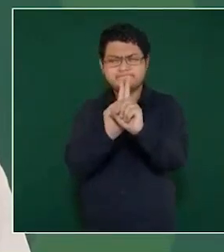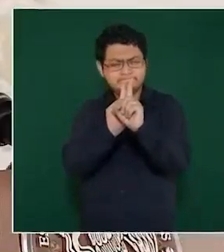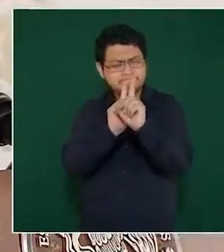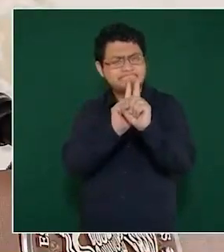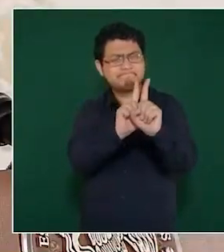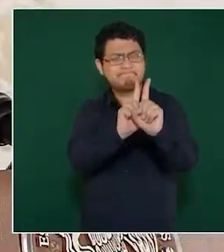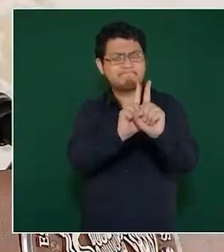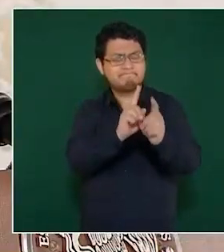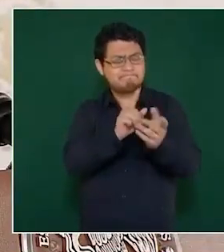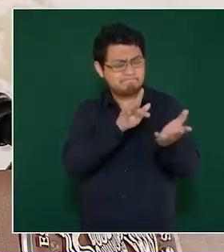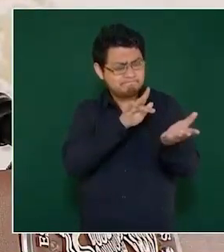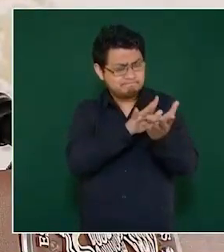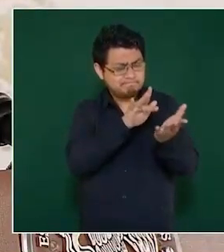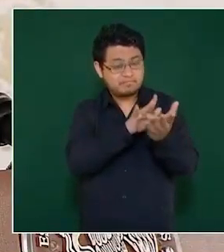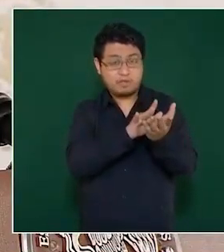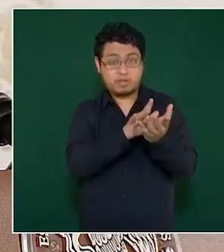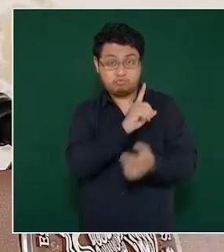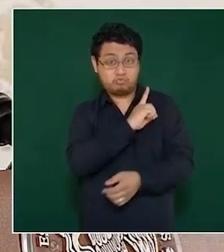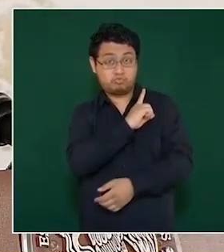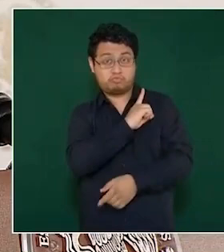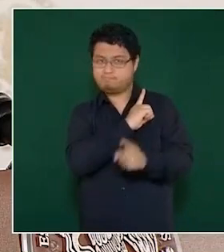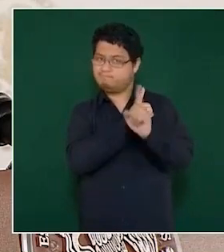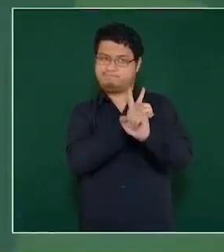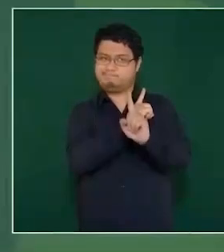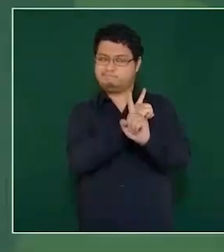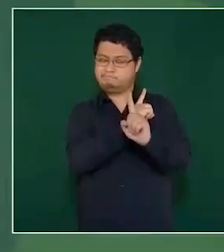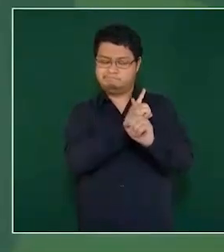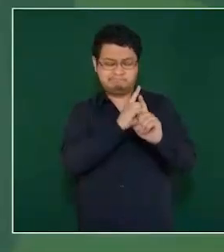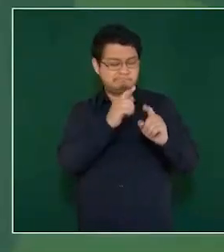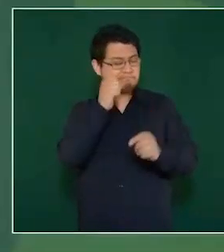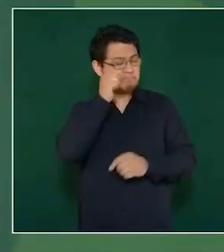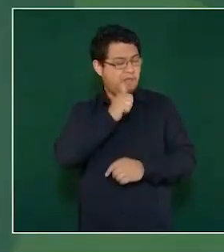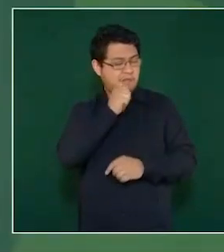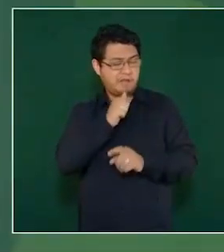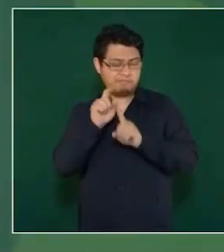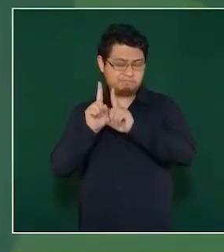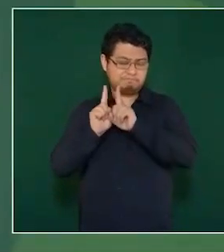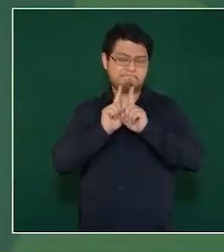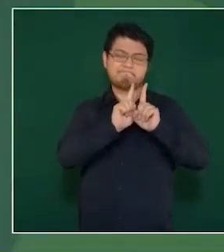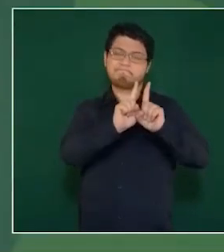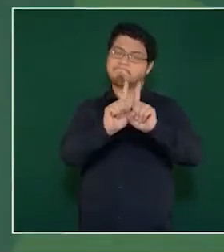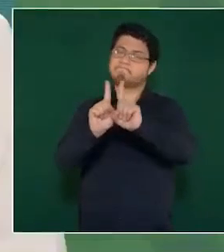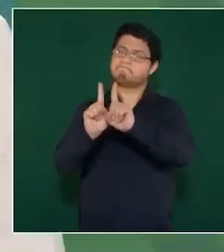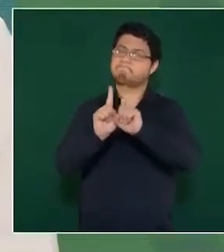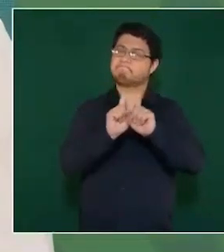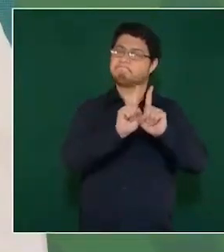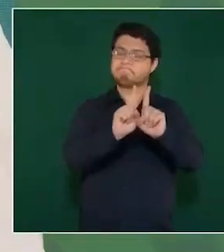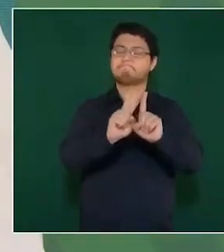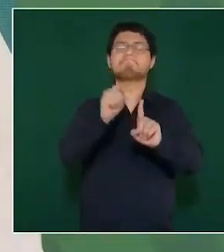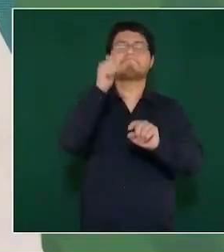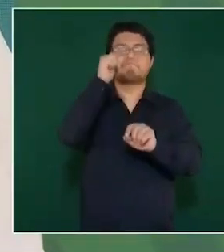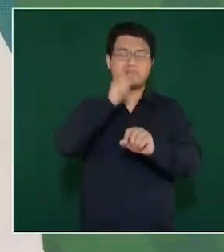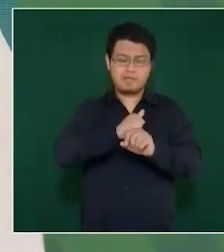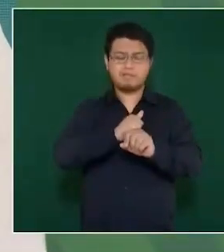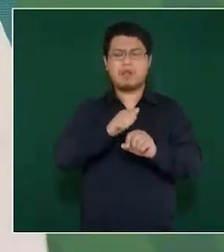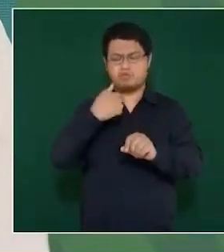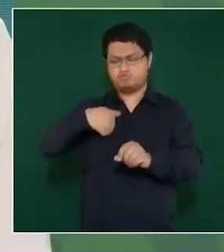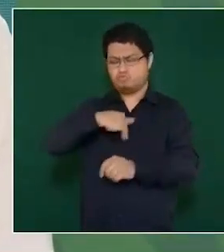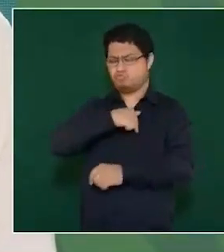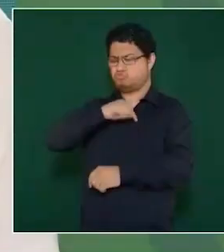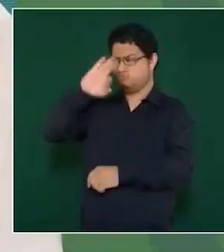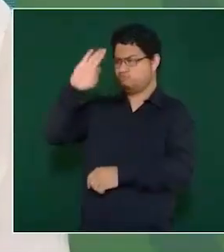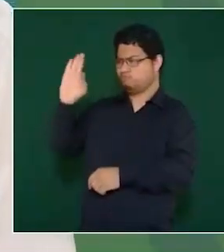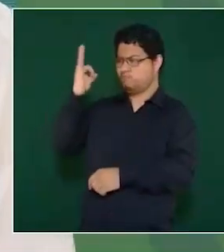y que siempre el gobierno federal va a apoyar al pueblo de Campeche.